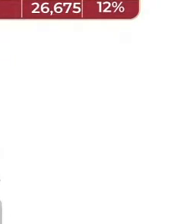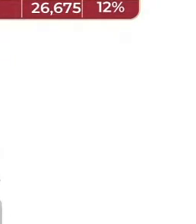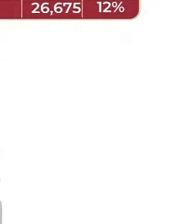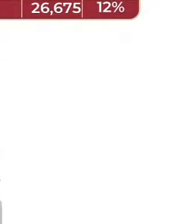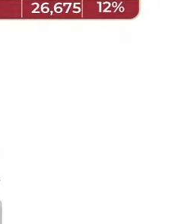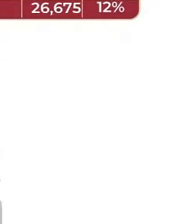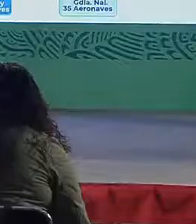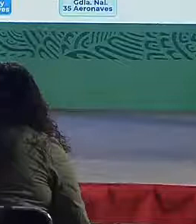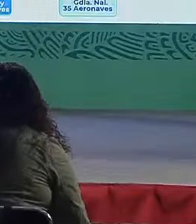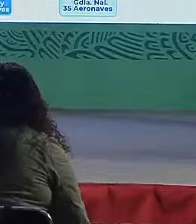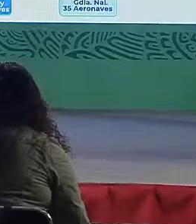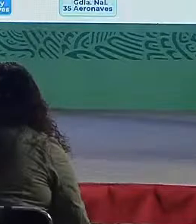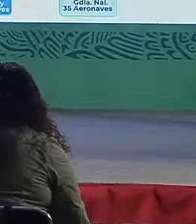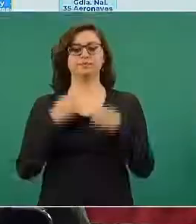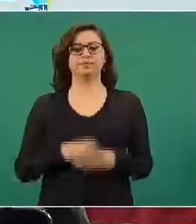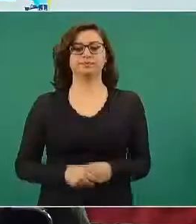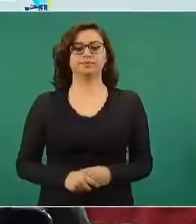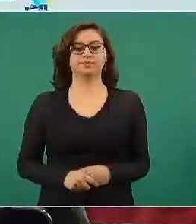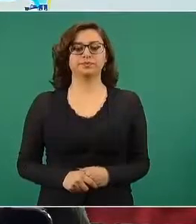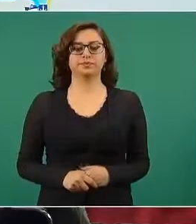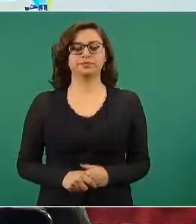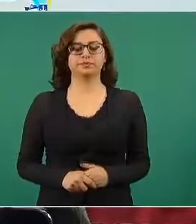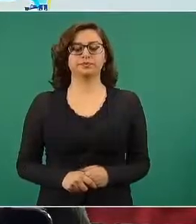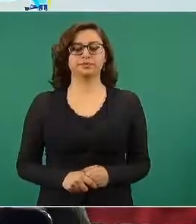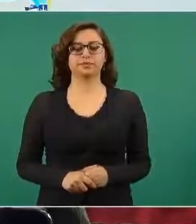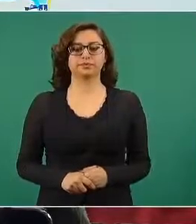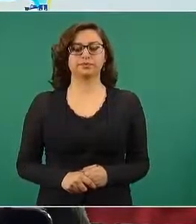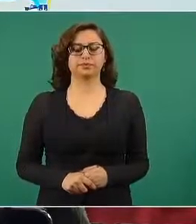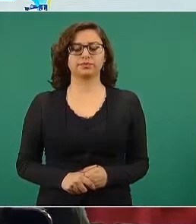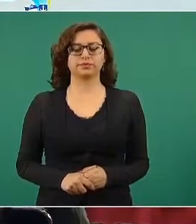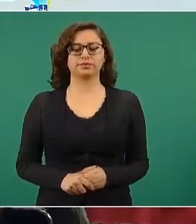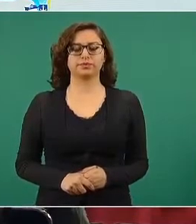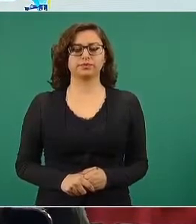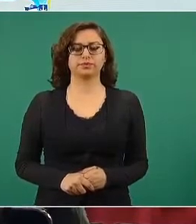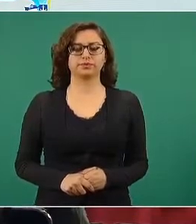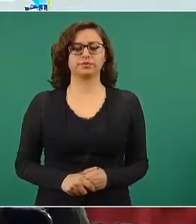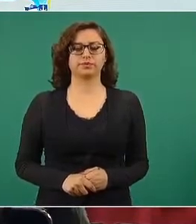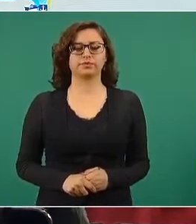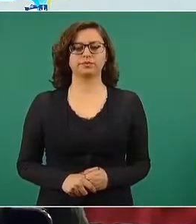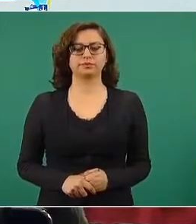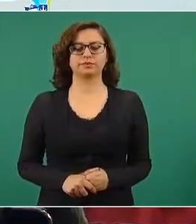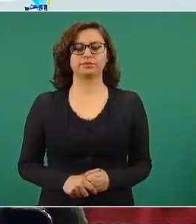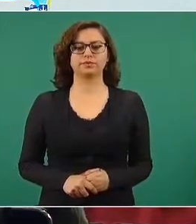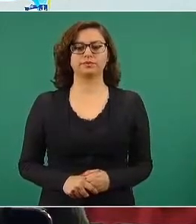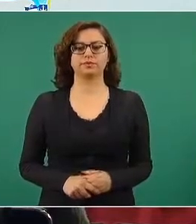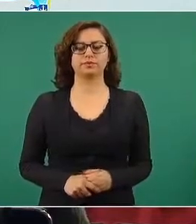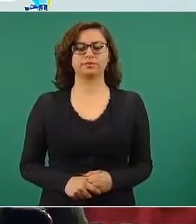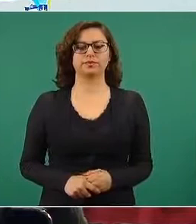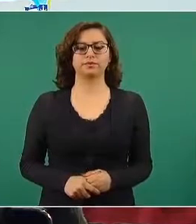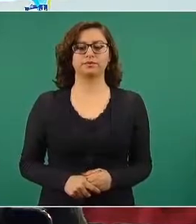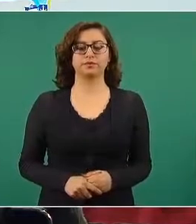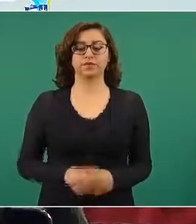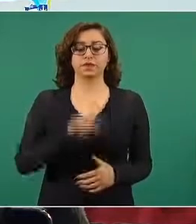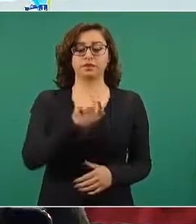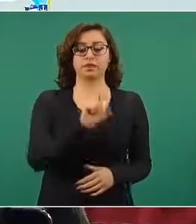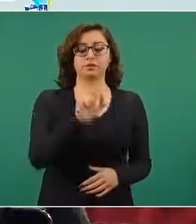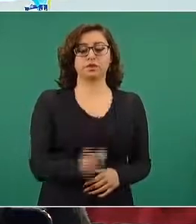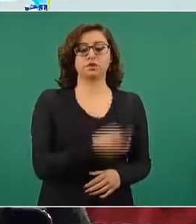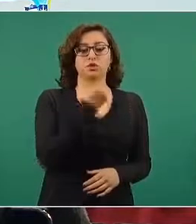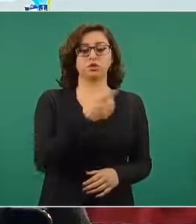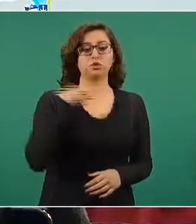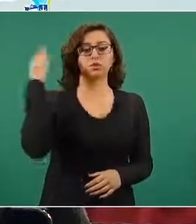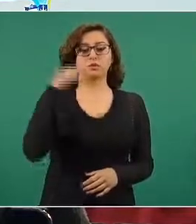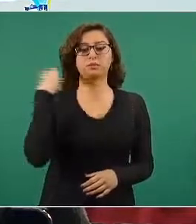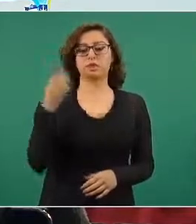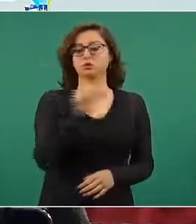Nacional. La que sigue, por favor. En ese sentido, el personal desplegado en el periodo del 21 de marzo al